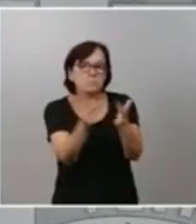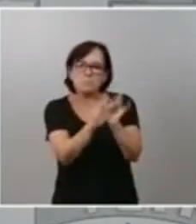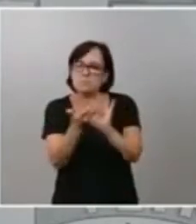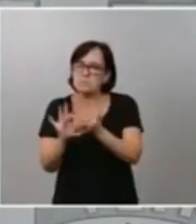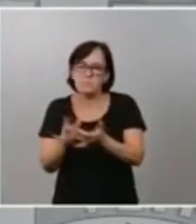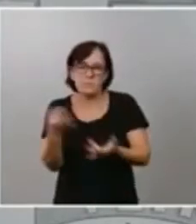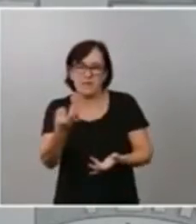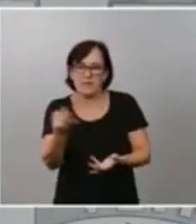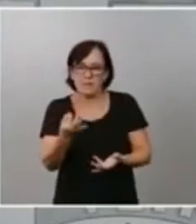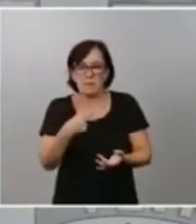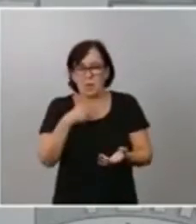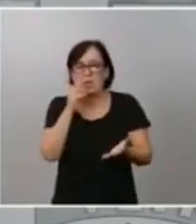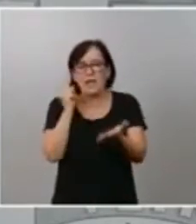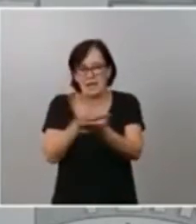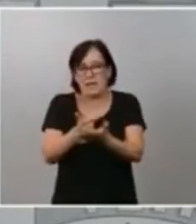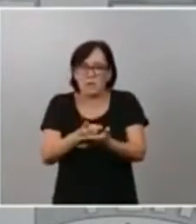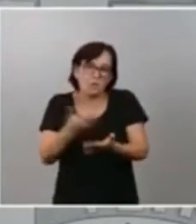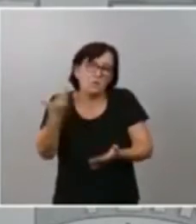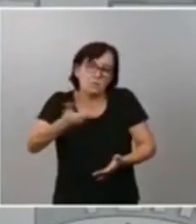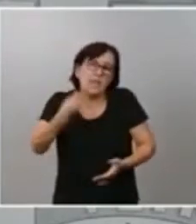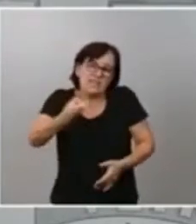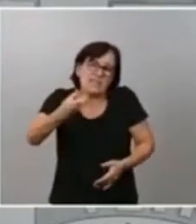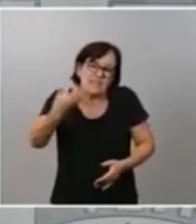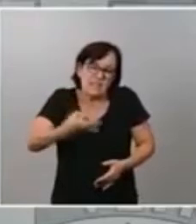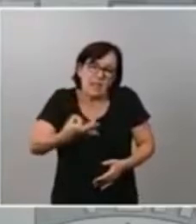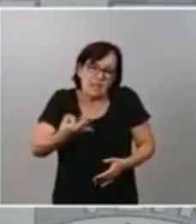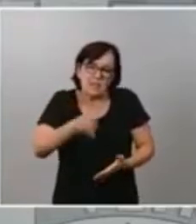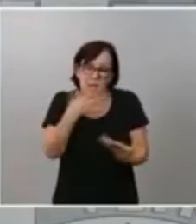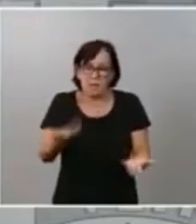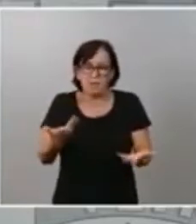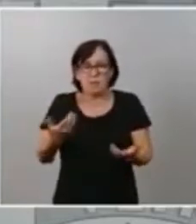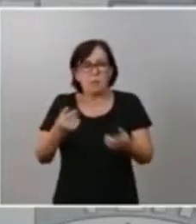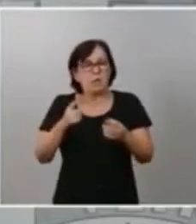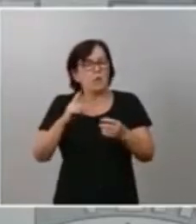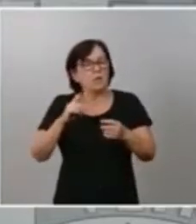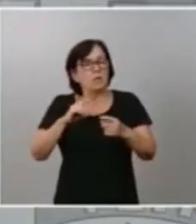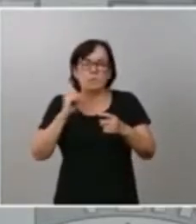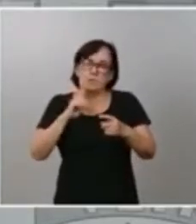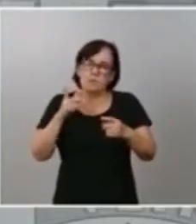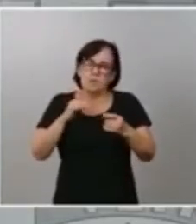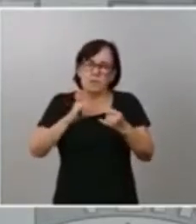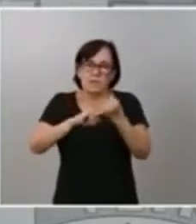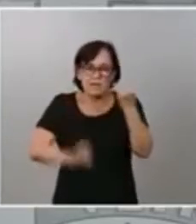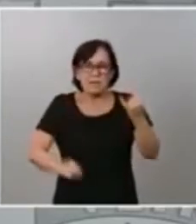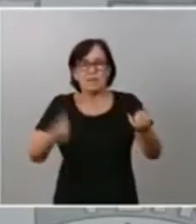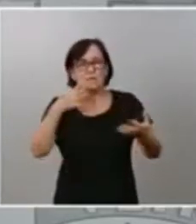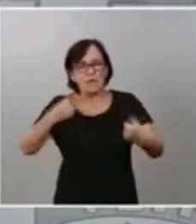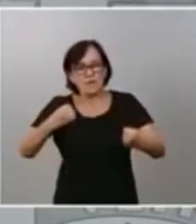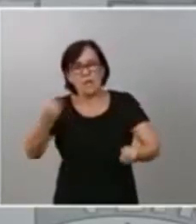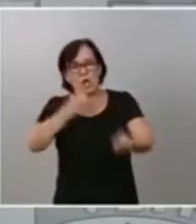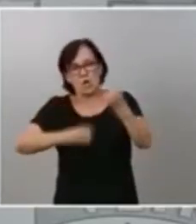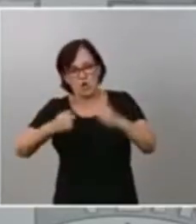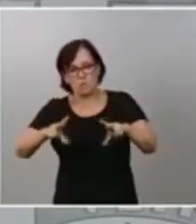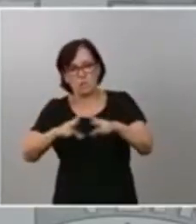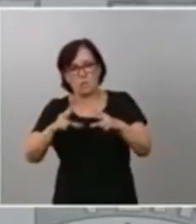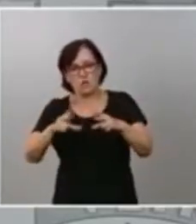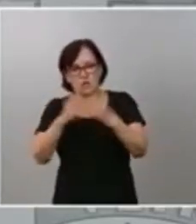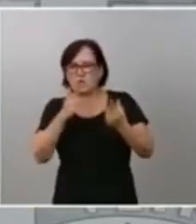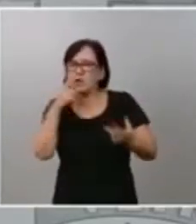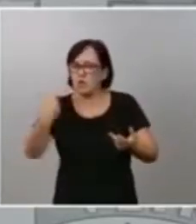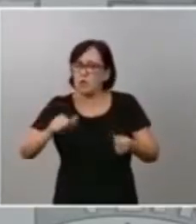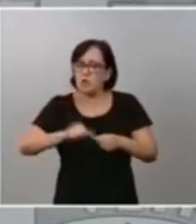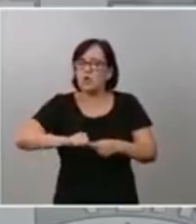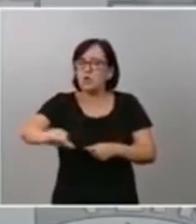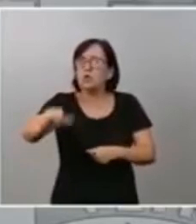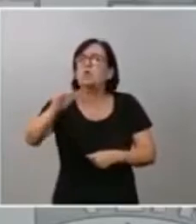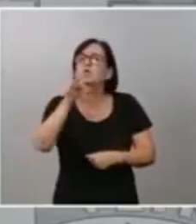merece la pena. Estamos ante una crisis sanitaria, económica y social gravísima. Nos quedan por delante meses muy duros y creo que